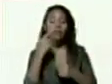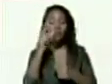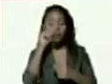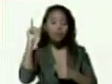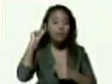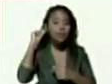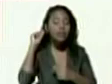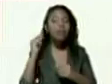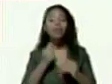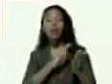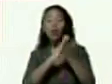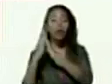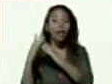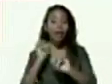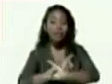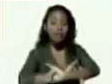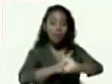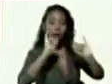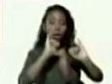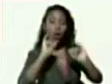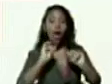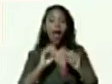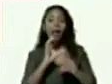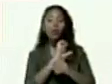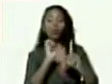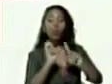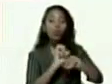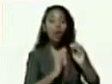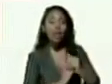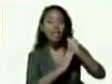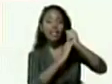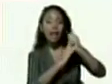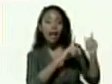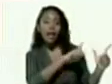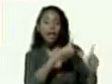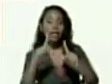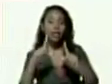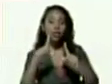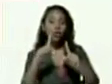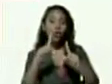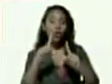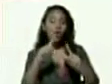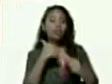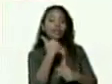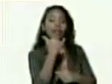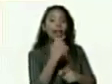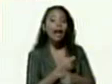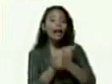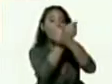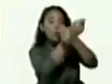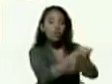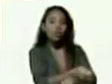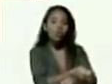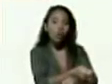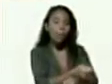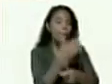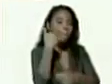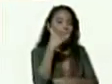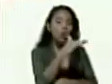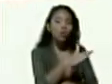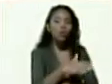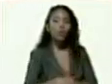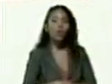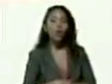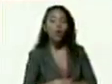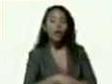culminado el curso de liderazgo y están listos para el acto de graduación de todos esos líderes y lideres y la meta